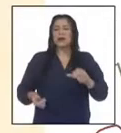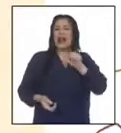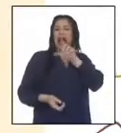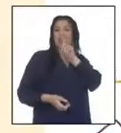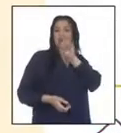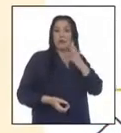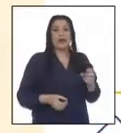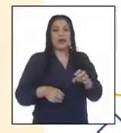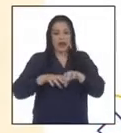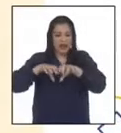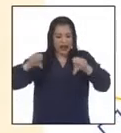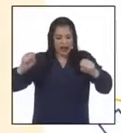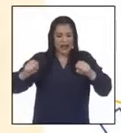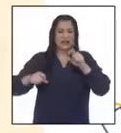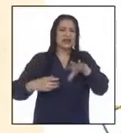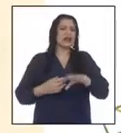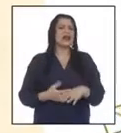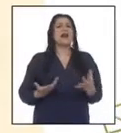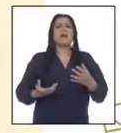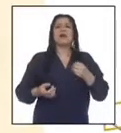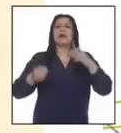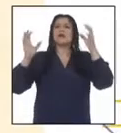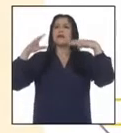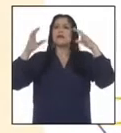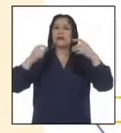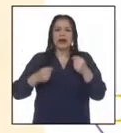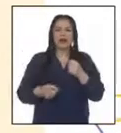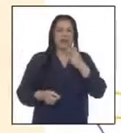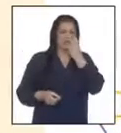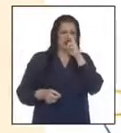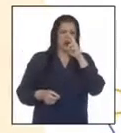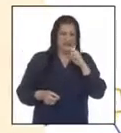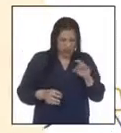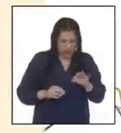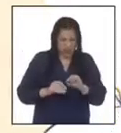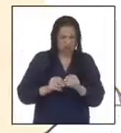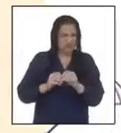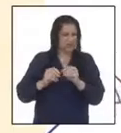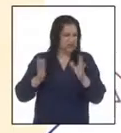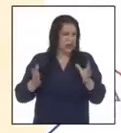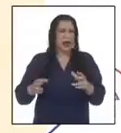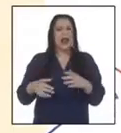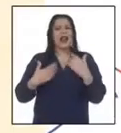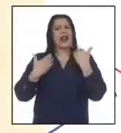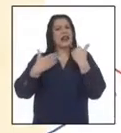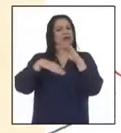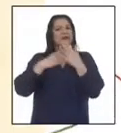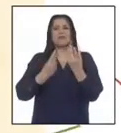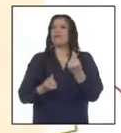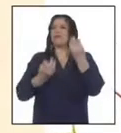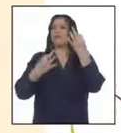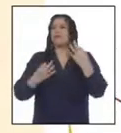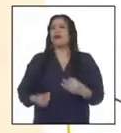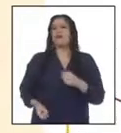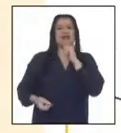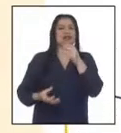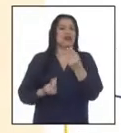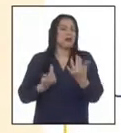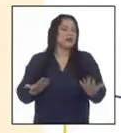adobe y caña que eran afectados por la humedad y los roedores. Limitaciones presupuestales.